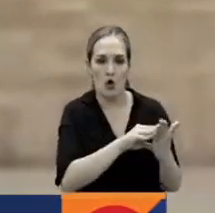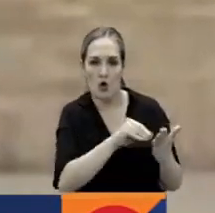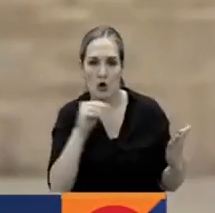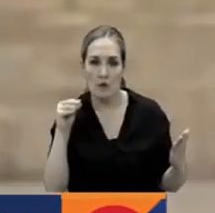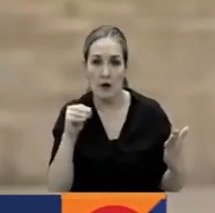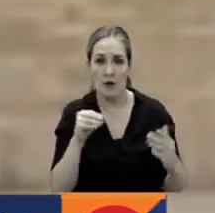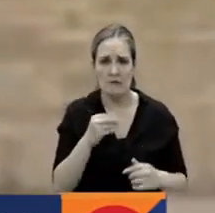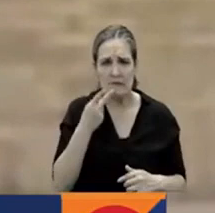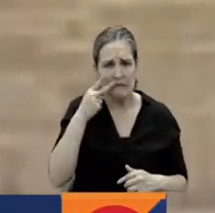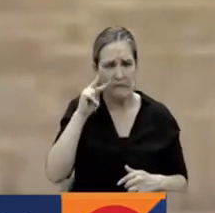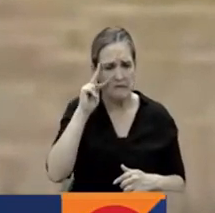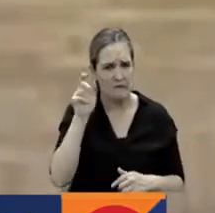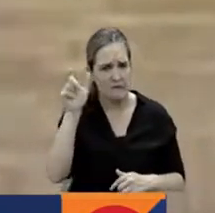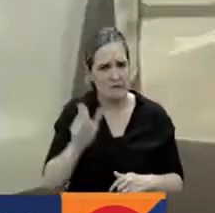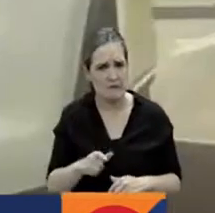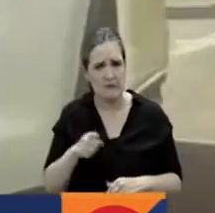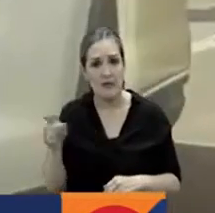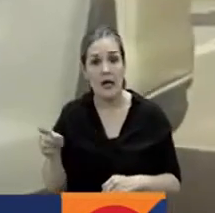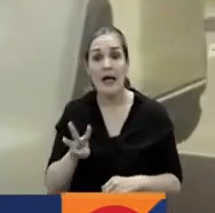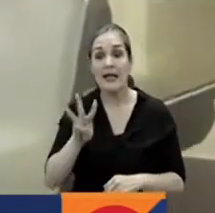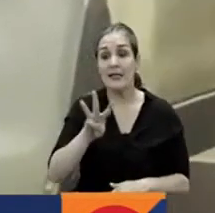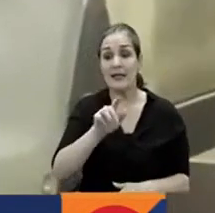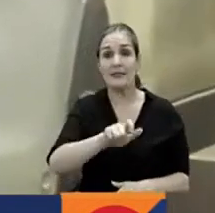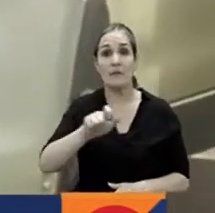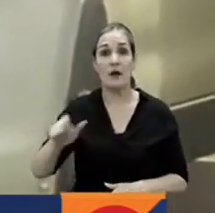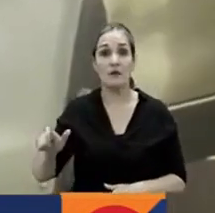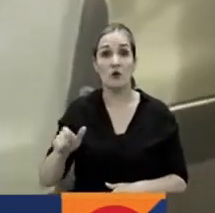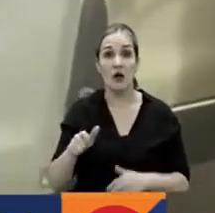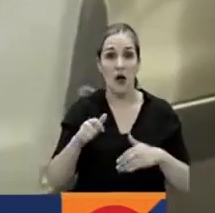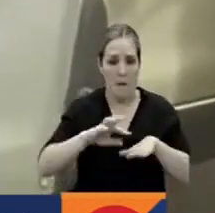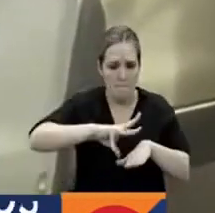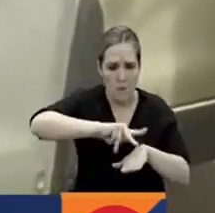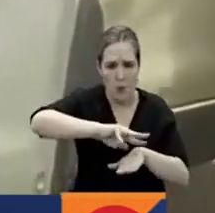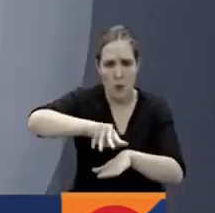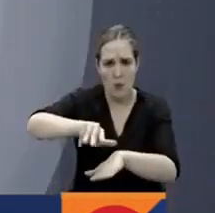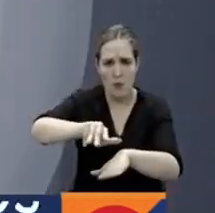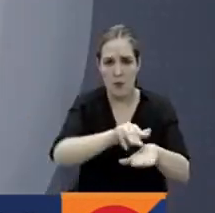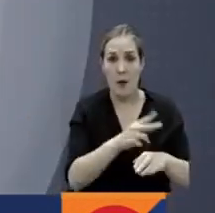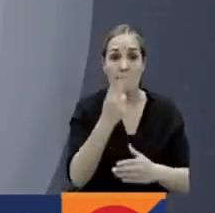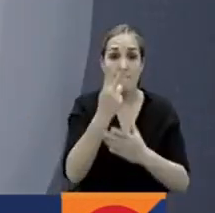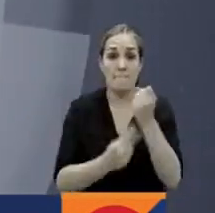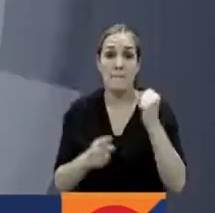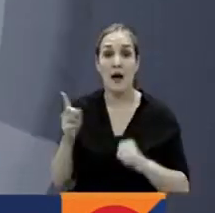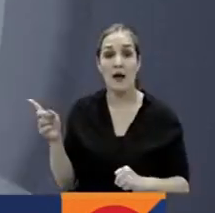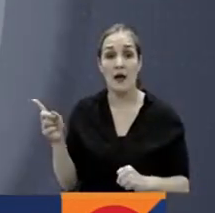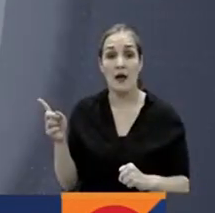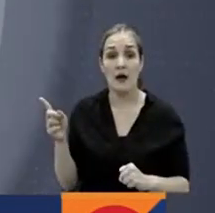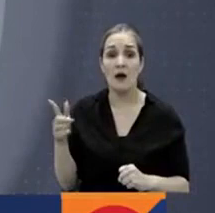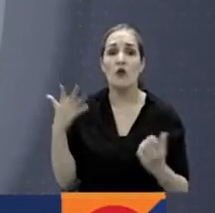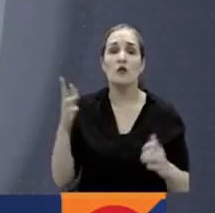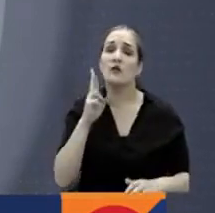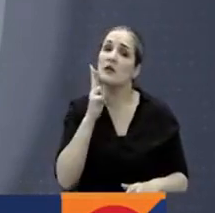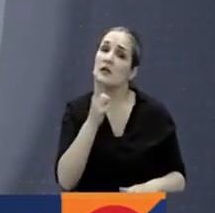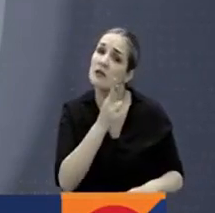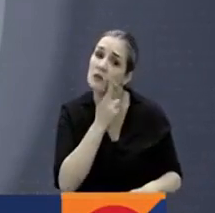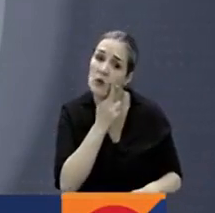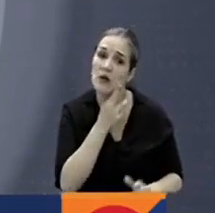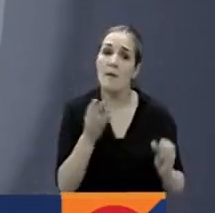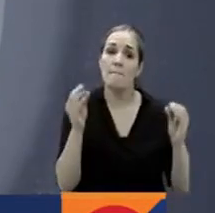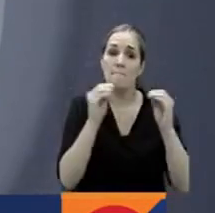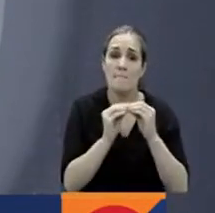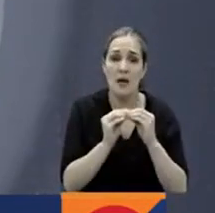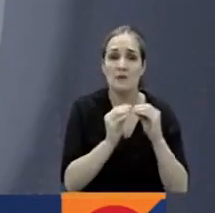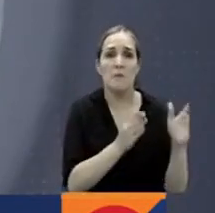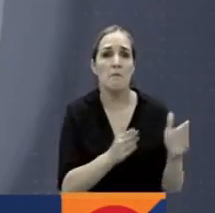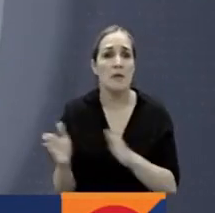tal el descaro de Los Topos que mientras tres de sus integrantes hacían de las suyas en los parqueaderos, esta pareja entraba a los gastrobares y completaban el plan